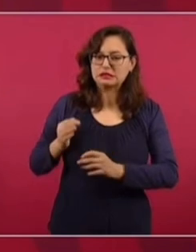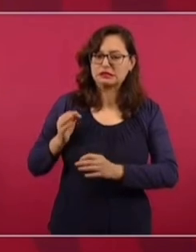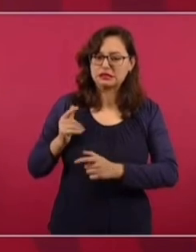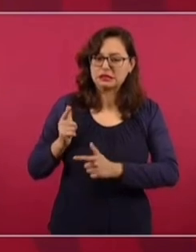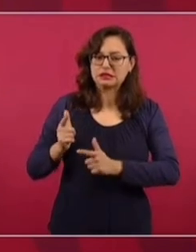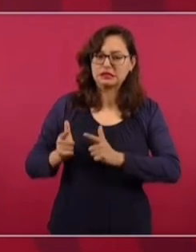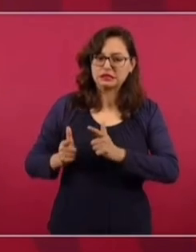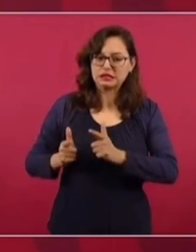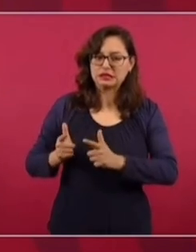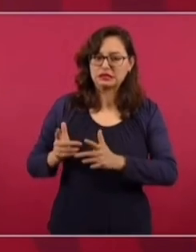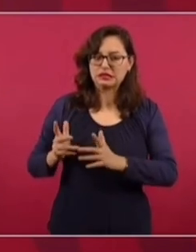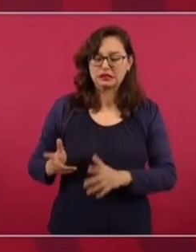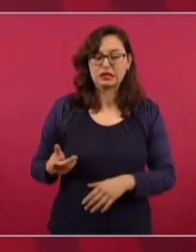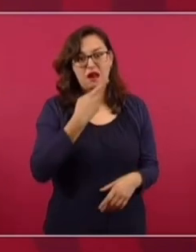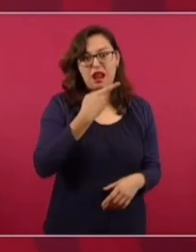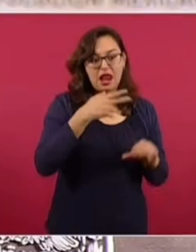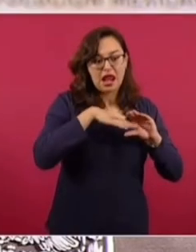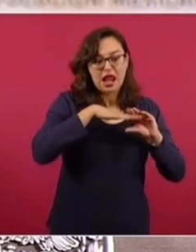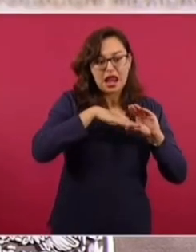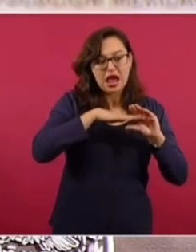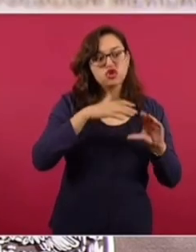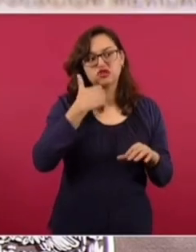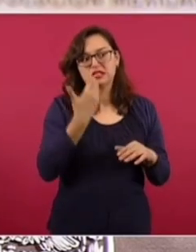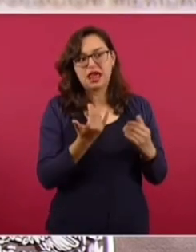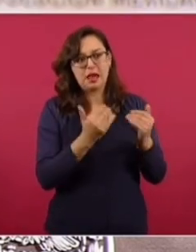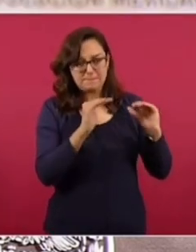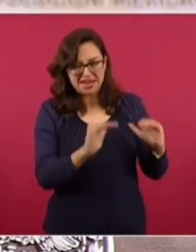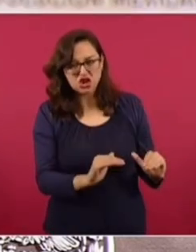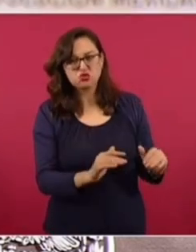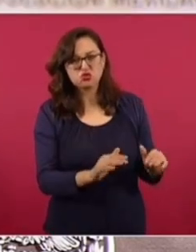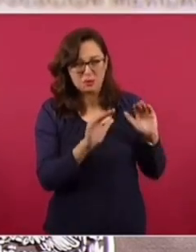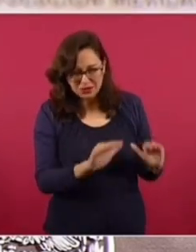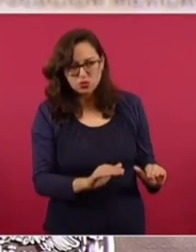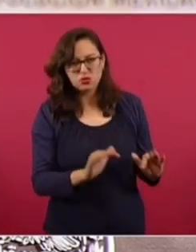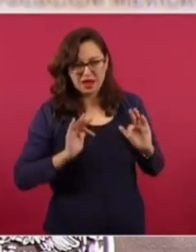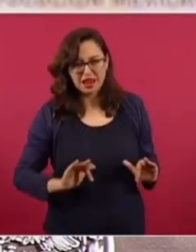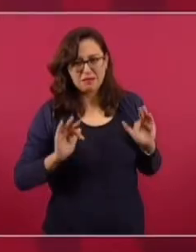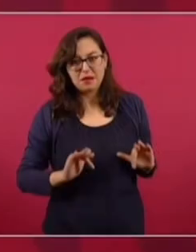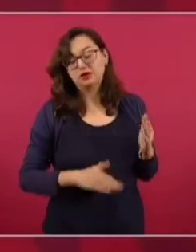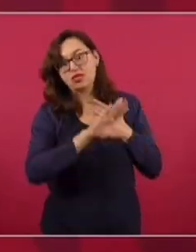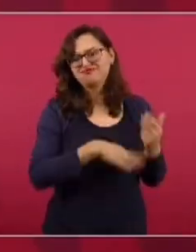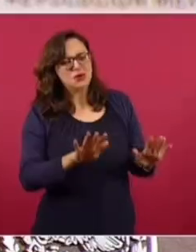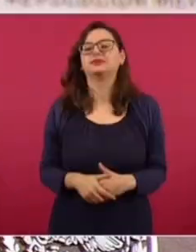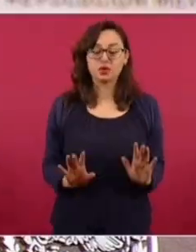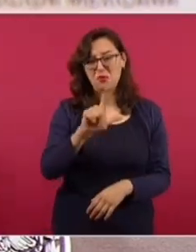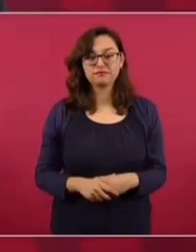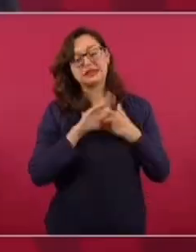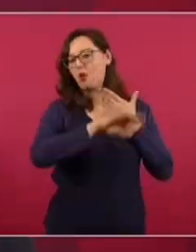Para que no hablen tan rápido. Porque se desgañitan contra nosotros.